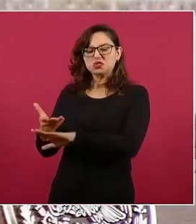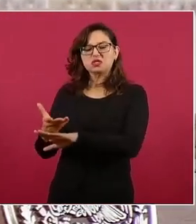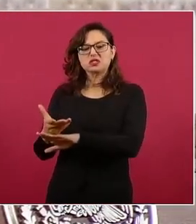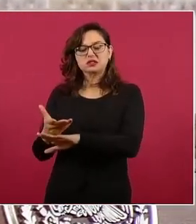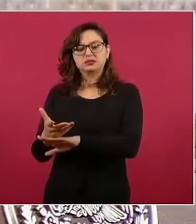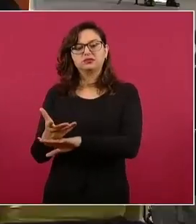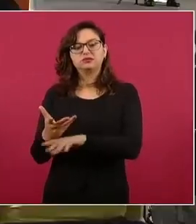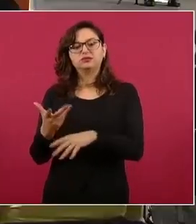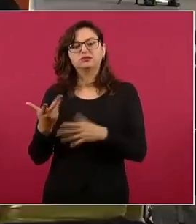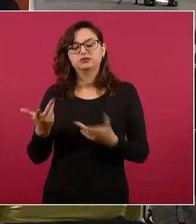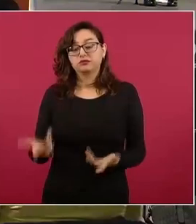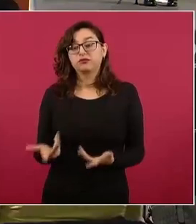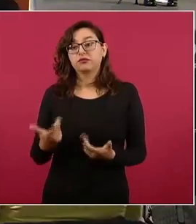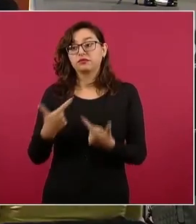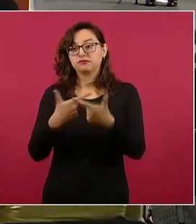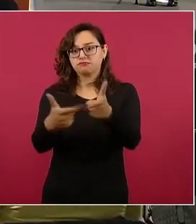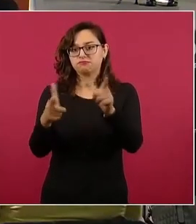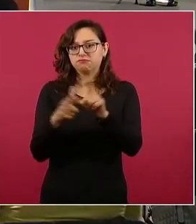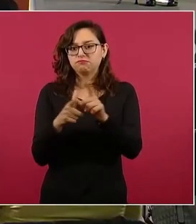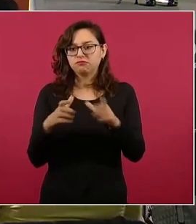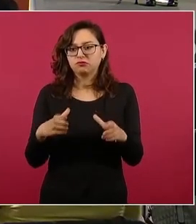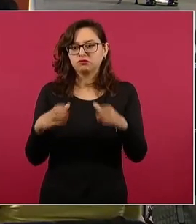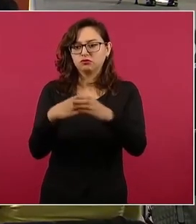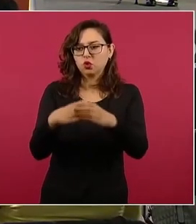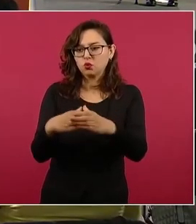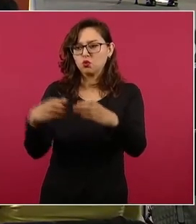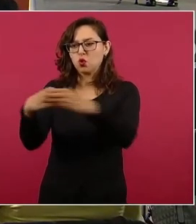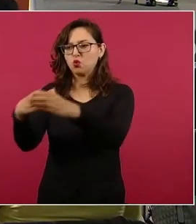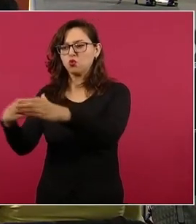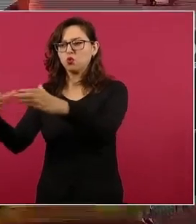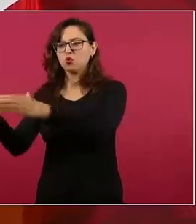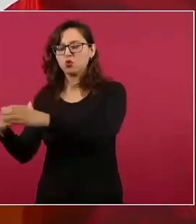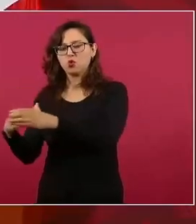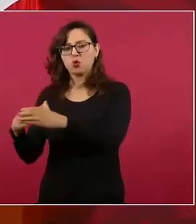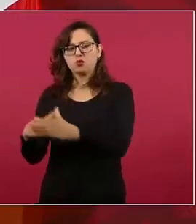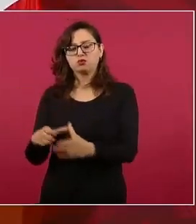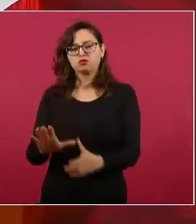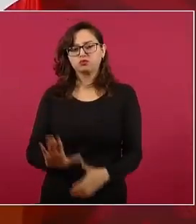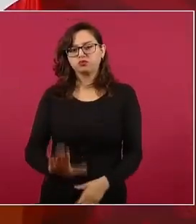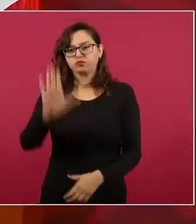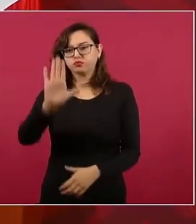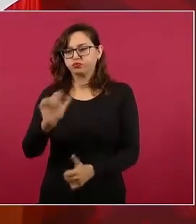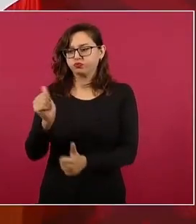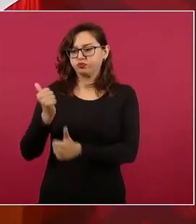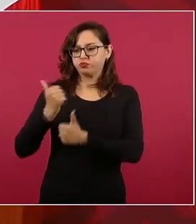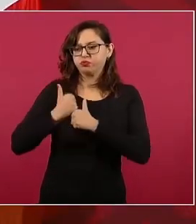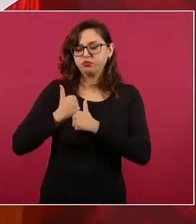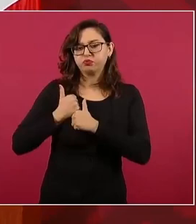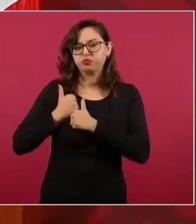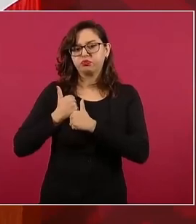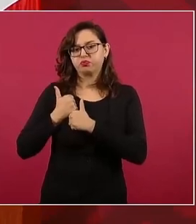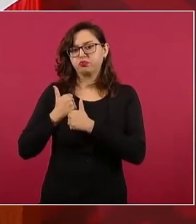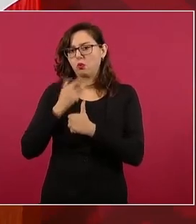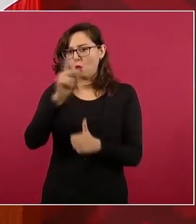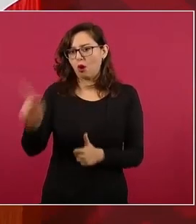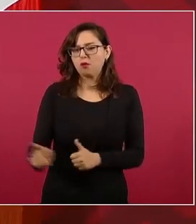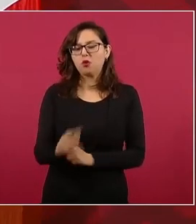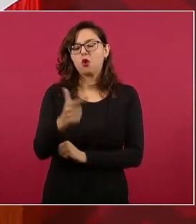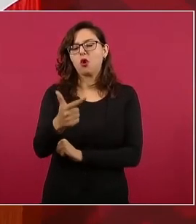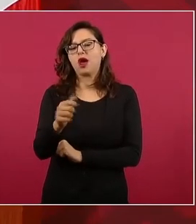guerrilleros y toda la historia última